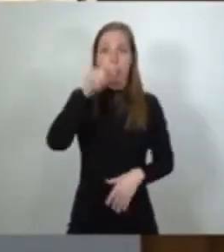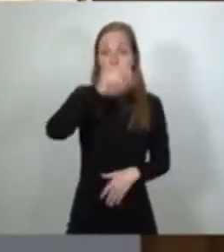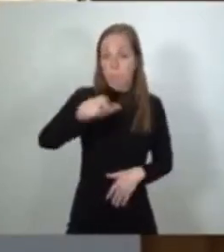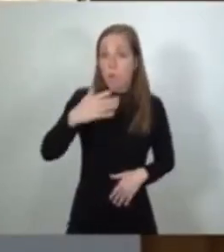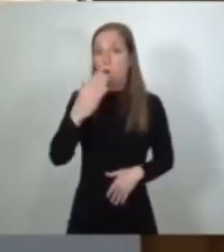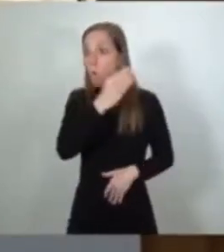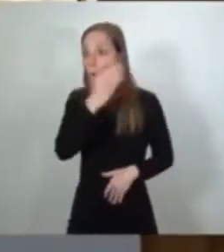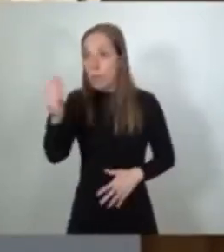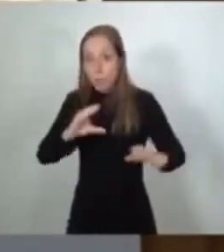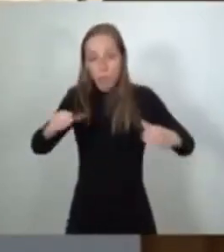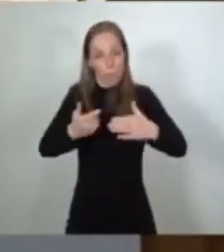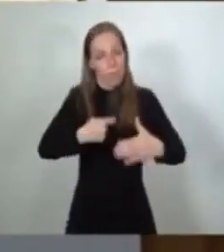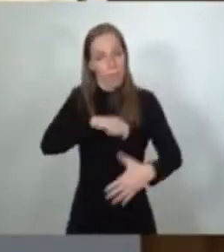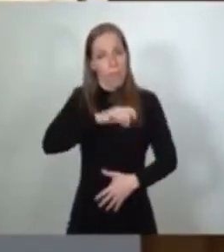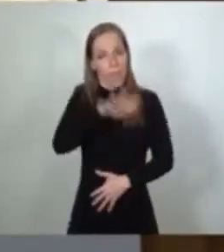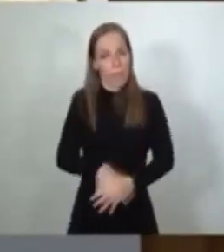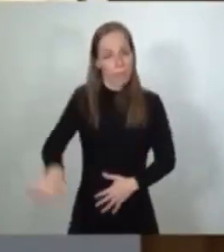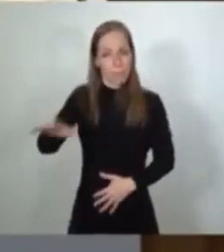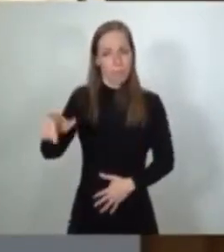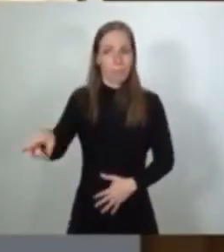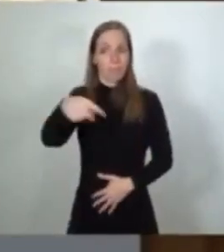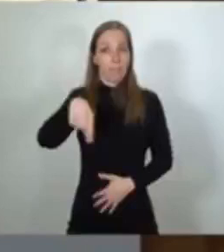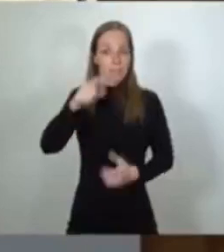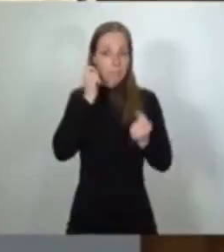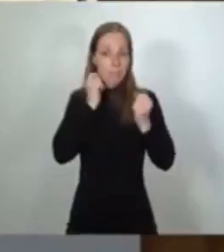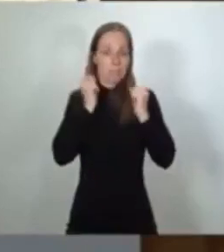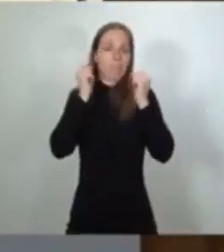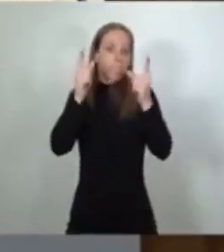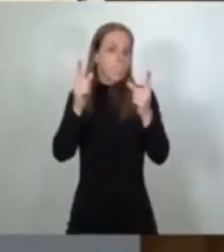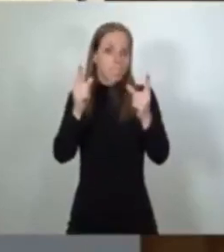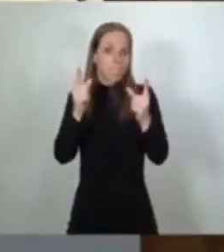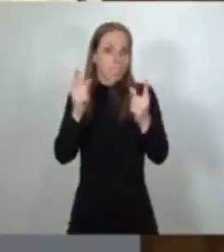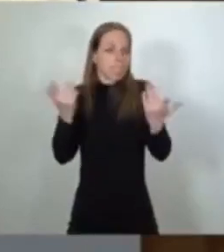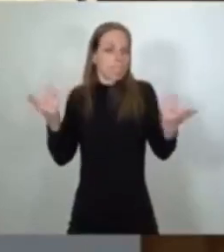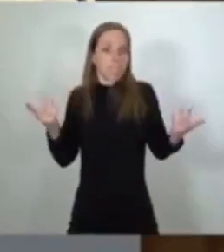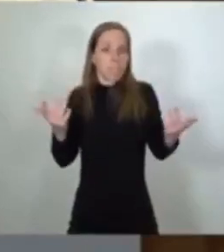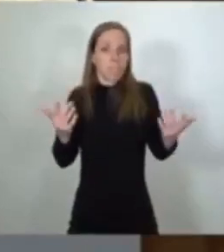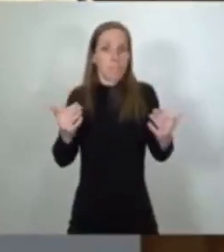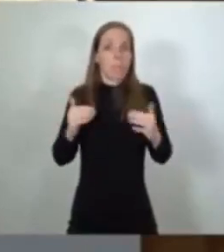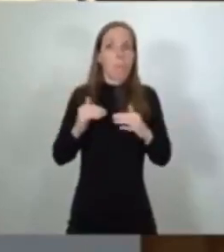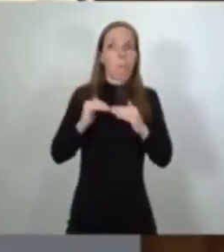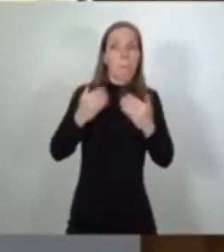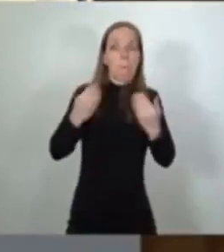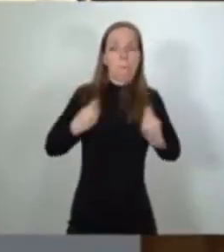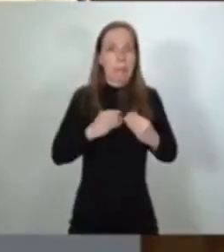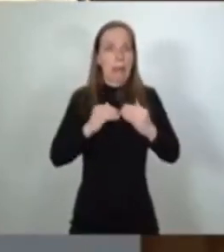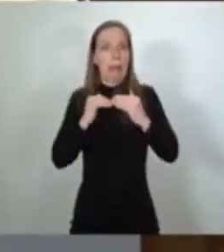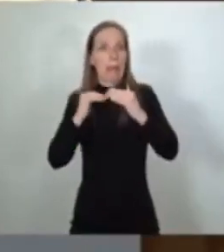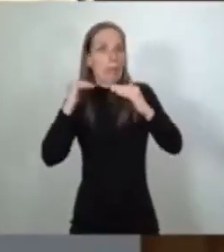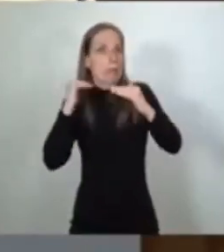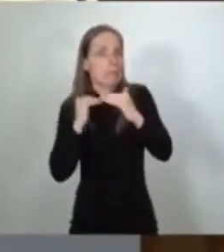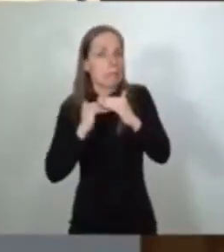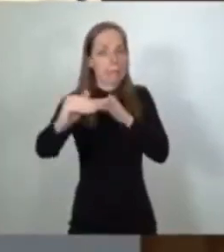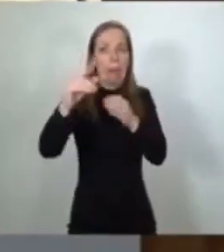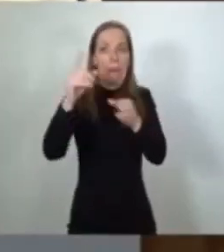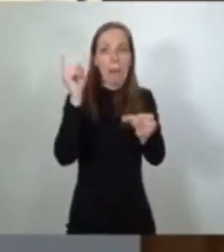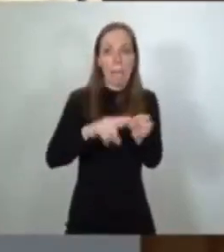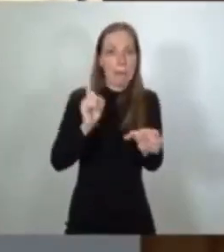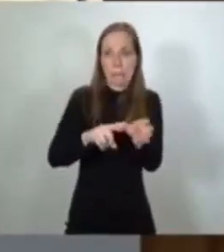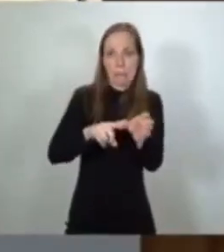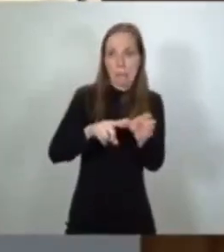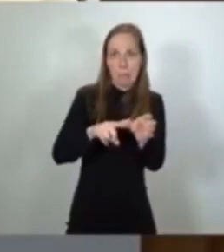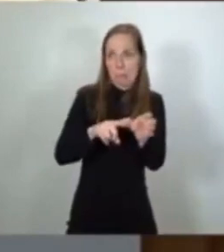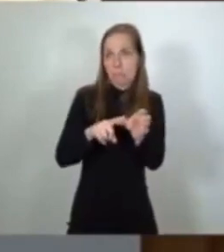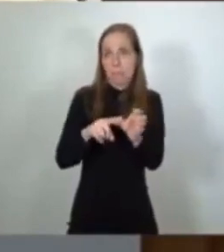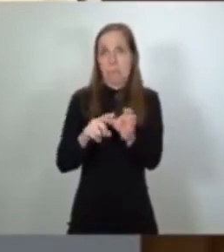de nuestro país, que ha visto sistemáticamente negado un horizonte de estabilidad y de participación. Querida